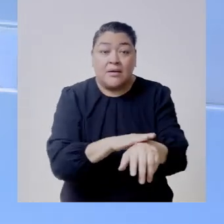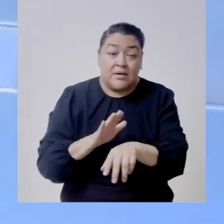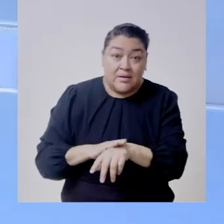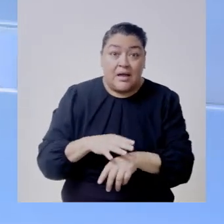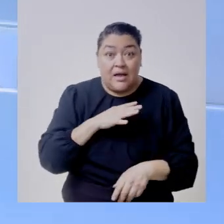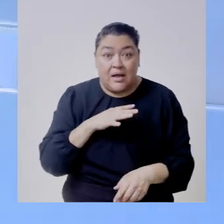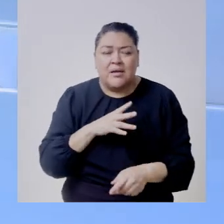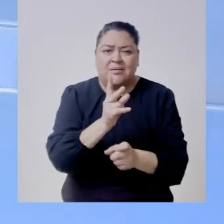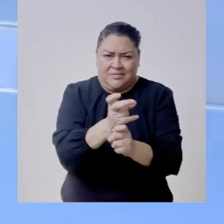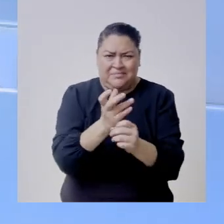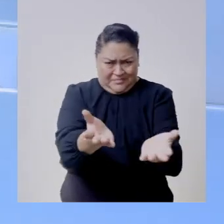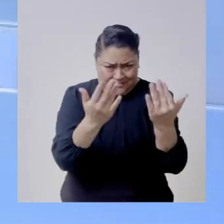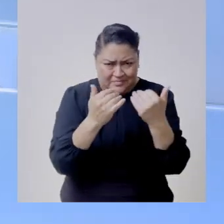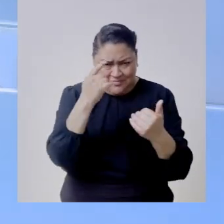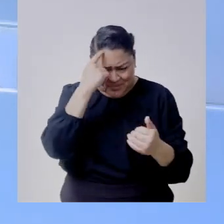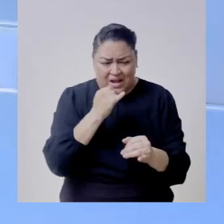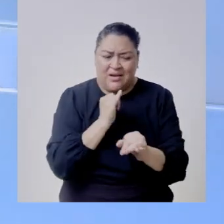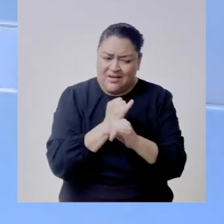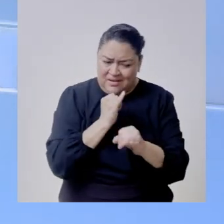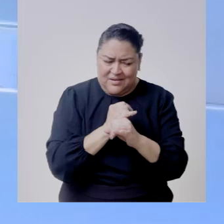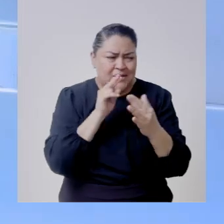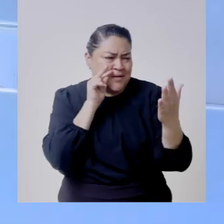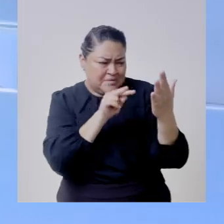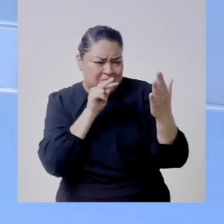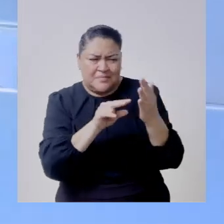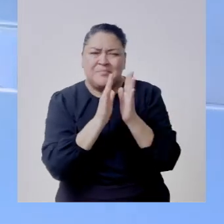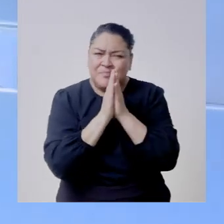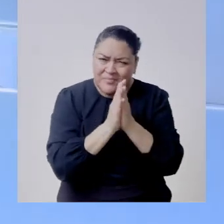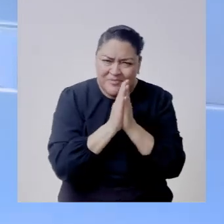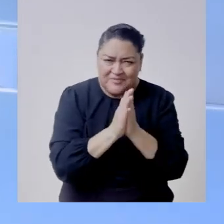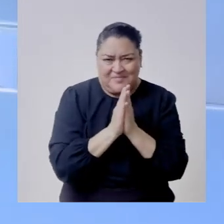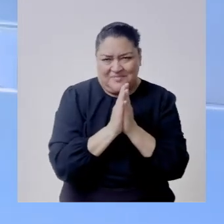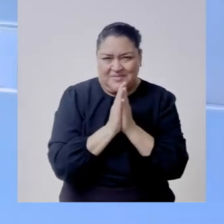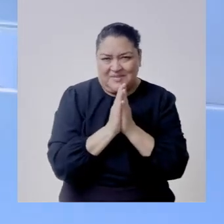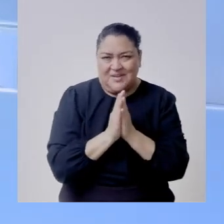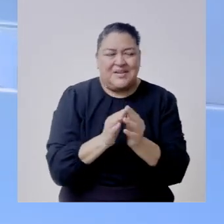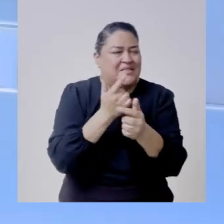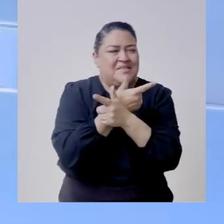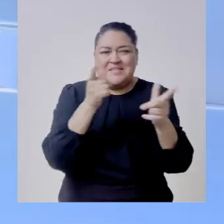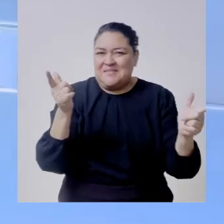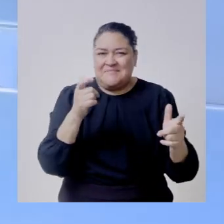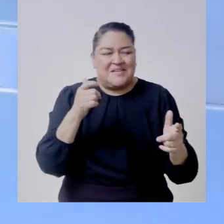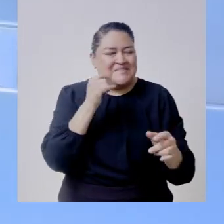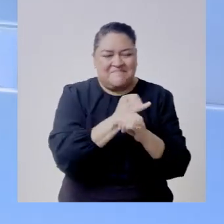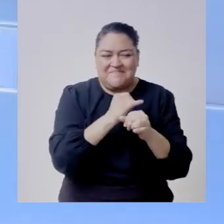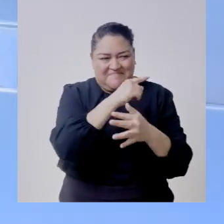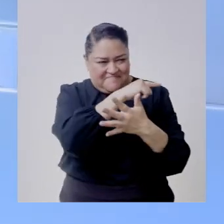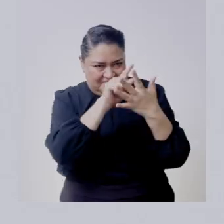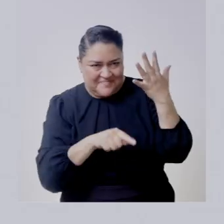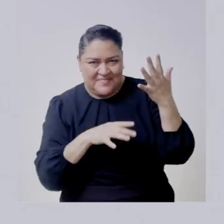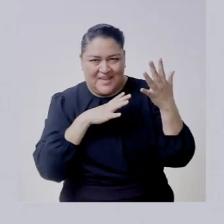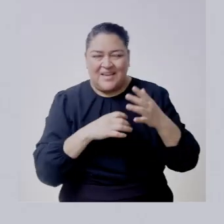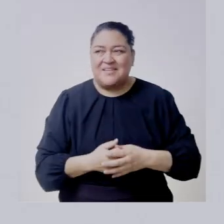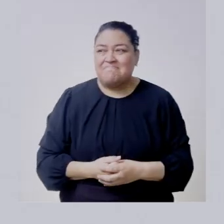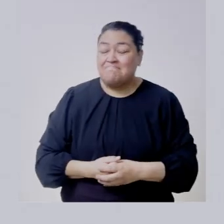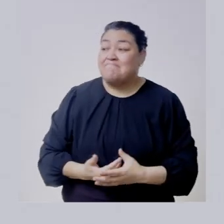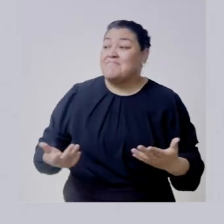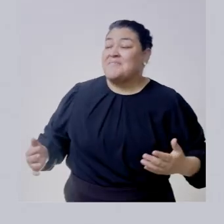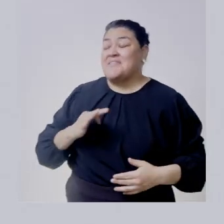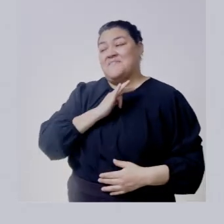entonces los invitamos a que nos sigan en nuestras redes sociales de verdad estamos en absolutamente todas bueno pues